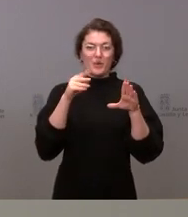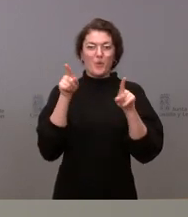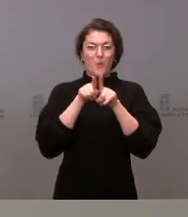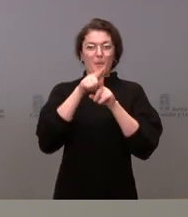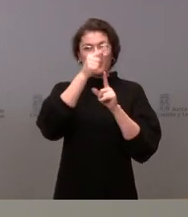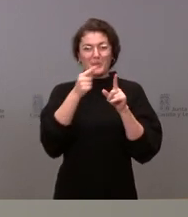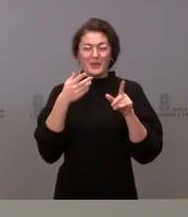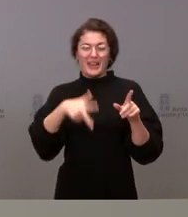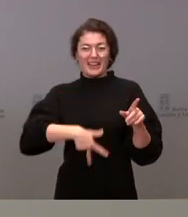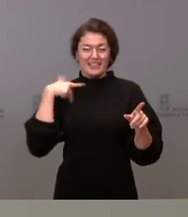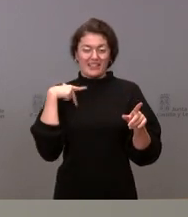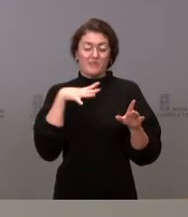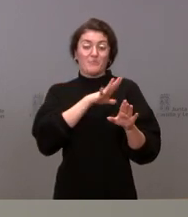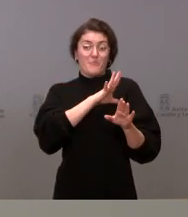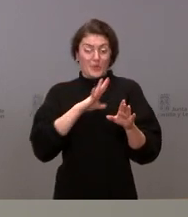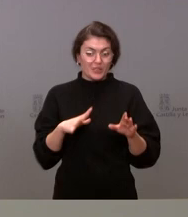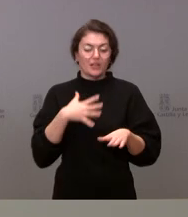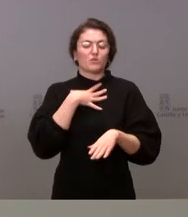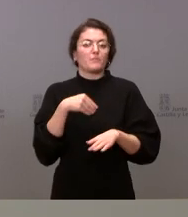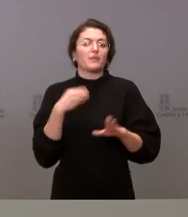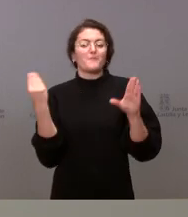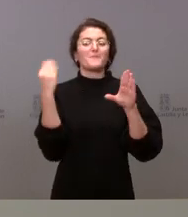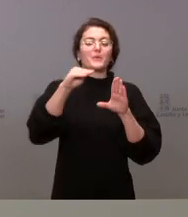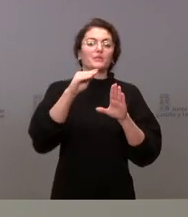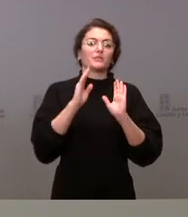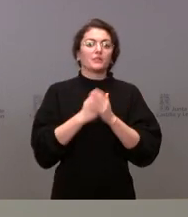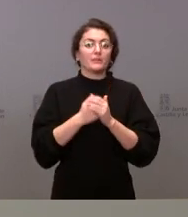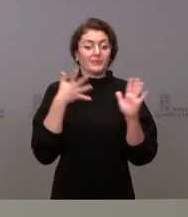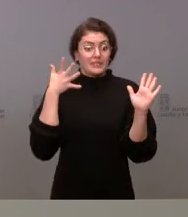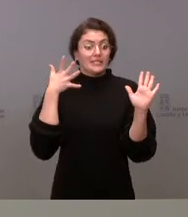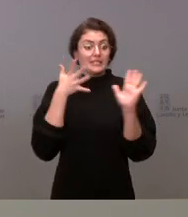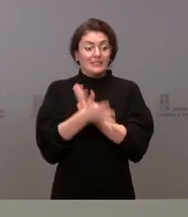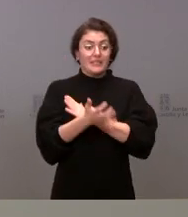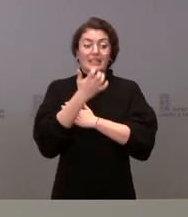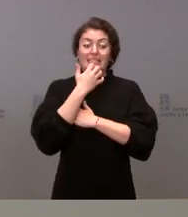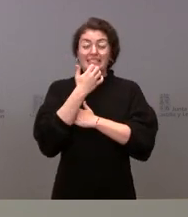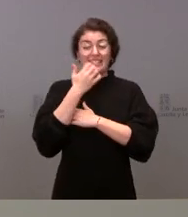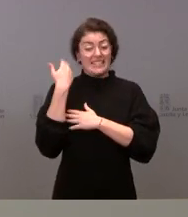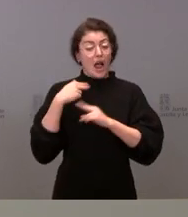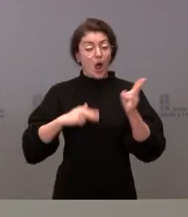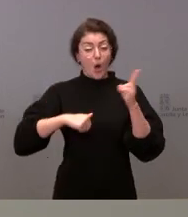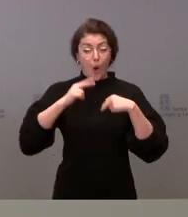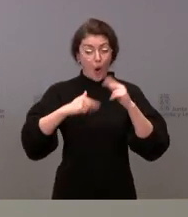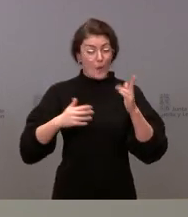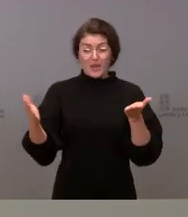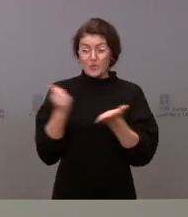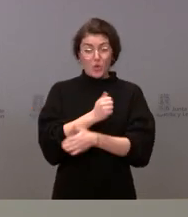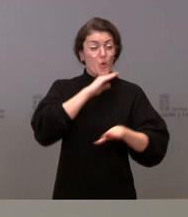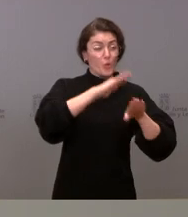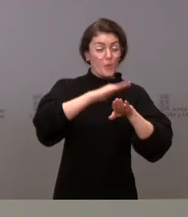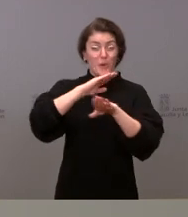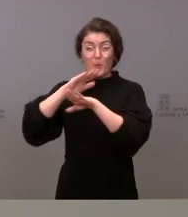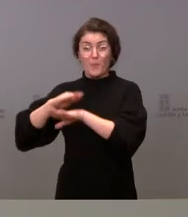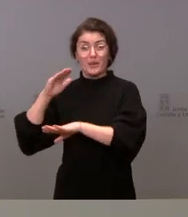utilizar poderlo utilizar con lo cual el acelerador lineal si todas las obras y todos los plazos se cumplen estará porque